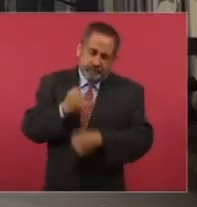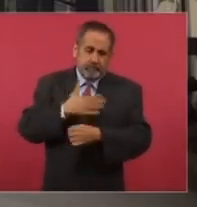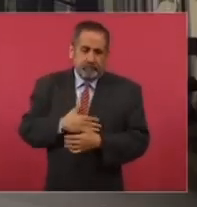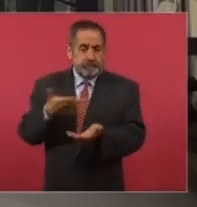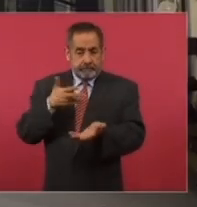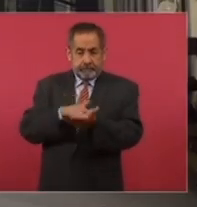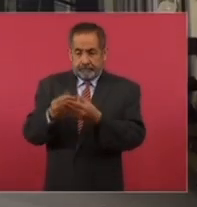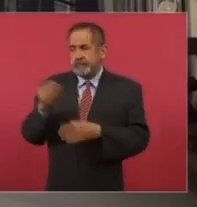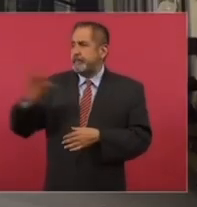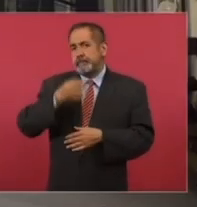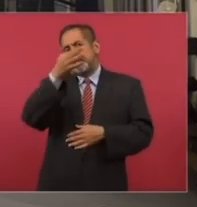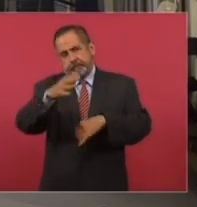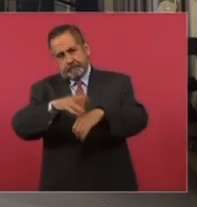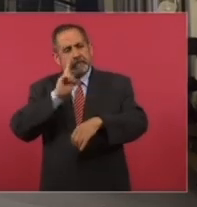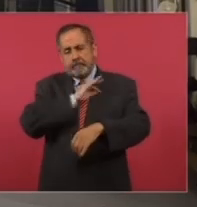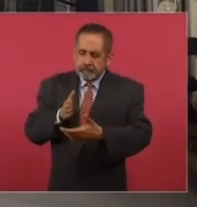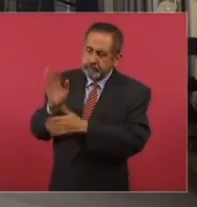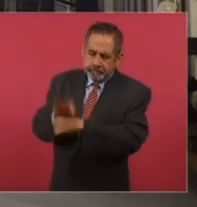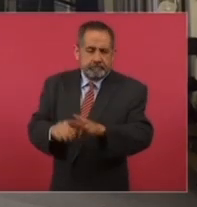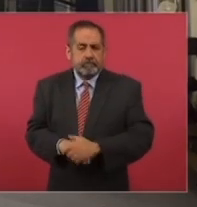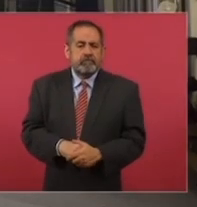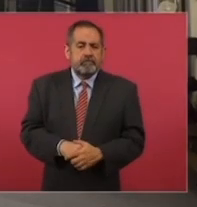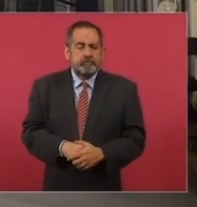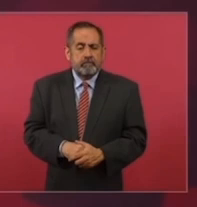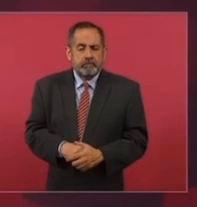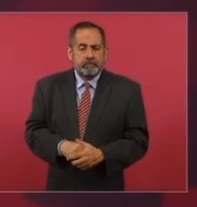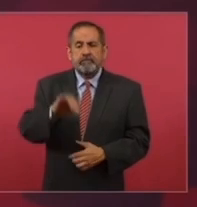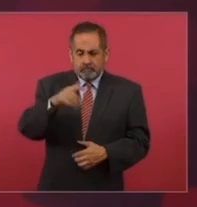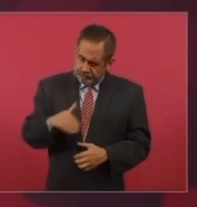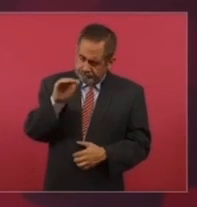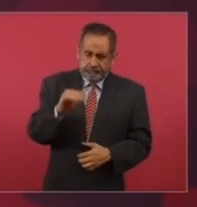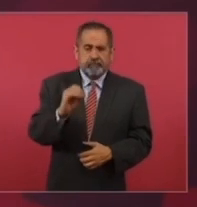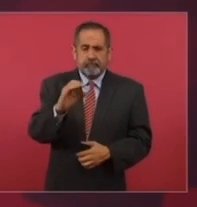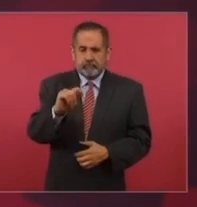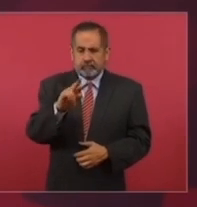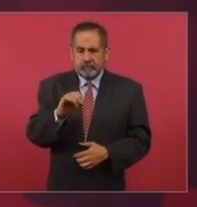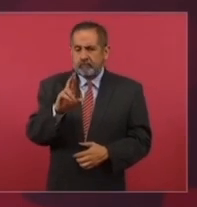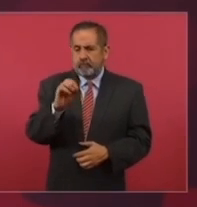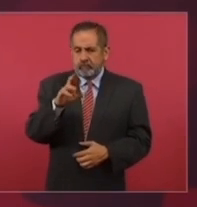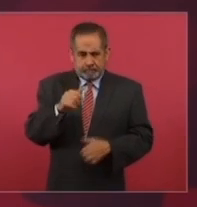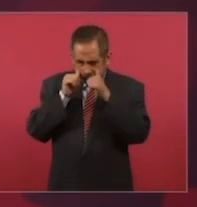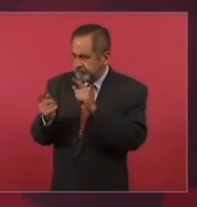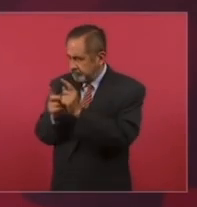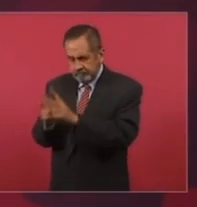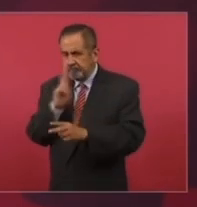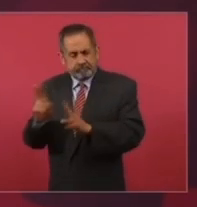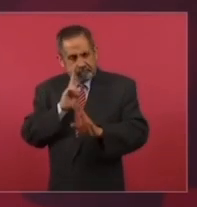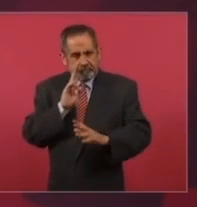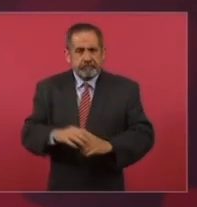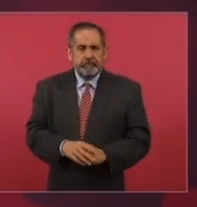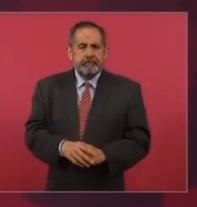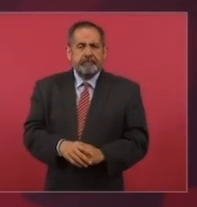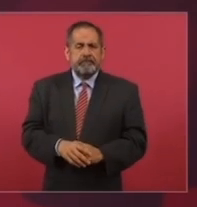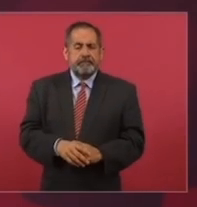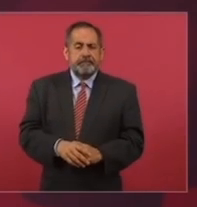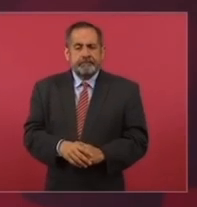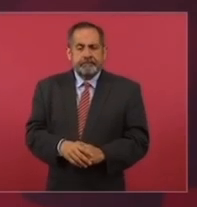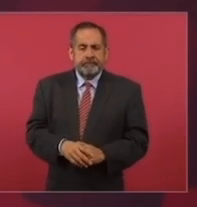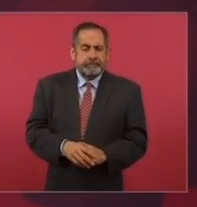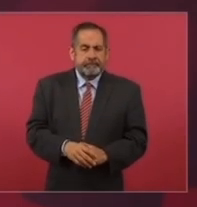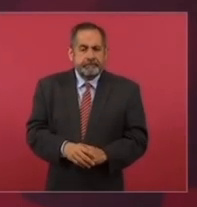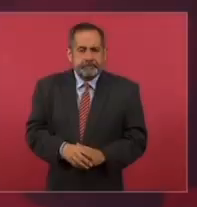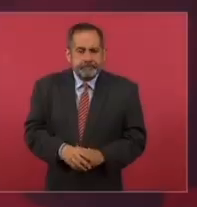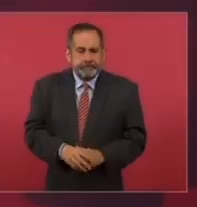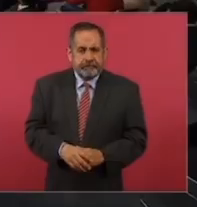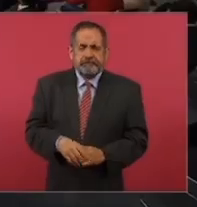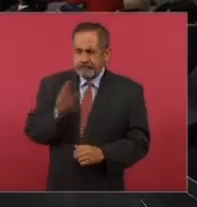tlatoani cuentan, de este baboso que tenemos en Palacio Nacional. Solamente él, él es la ley, él es la Constitución y